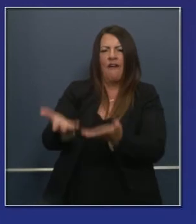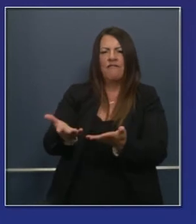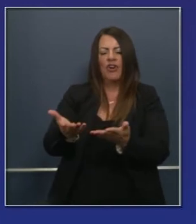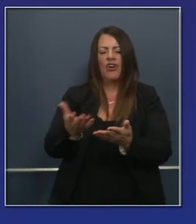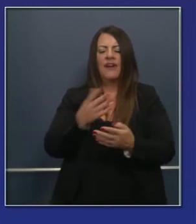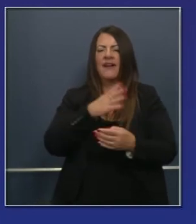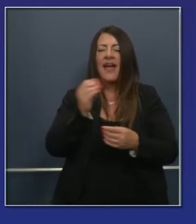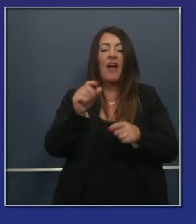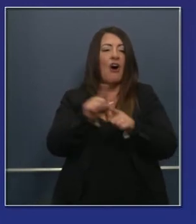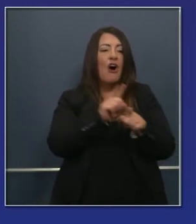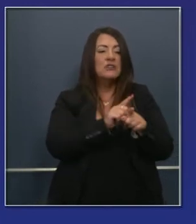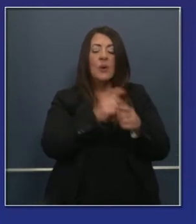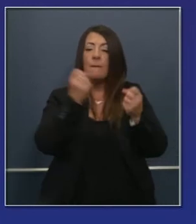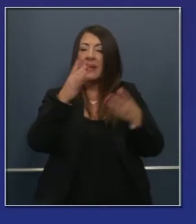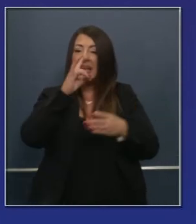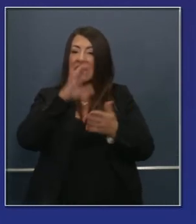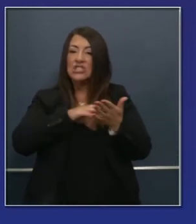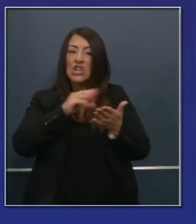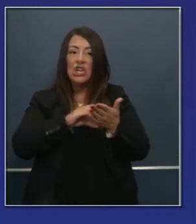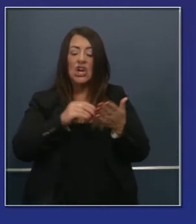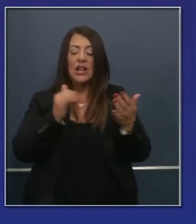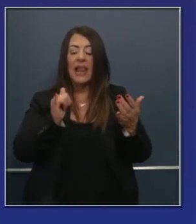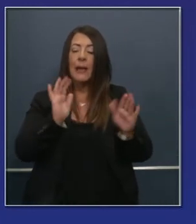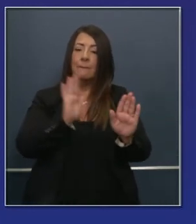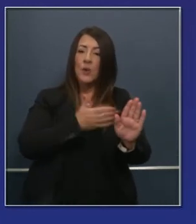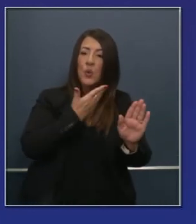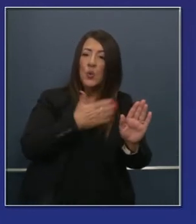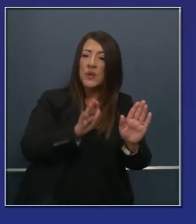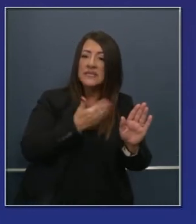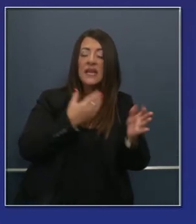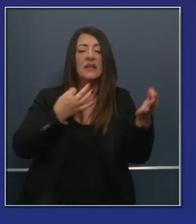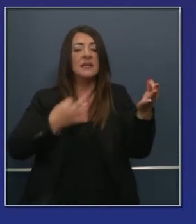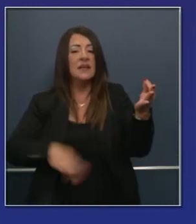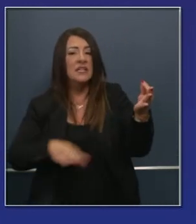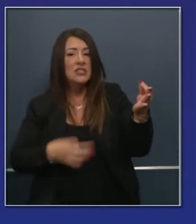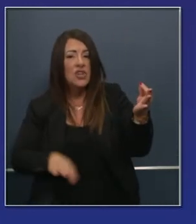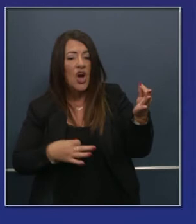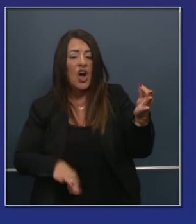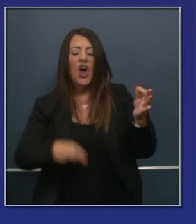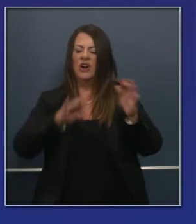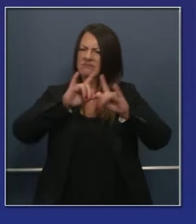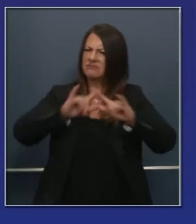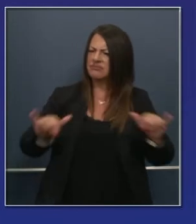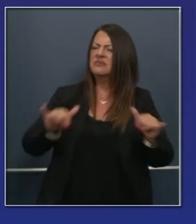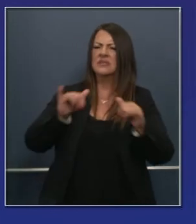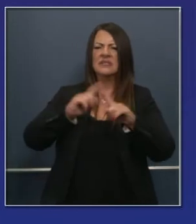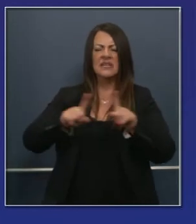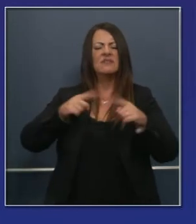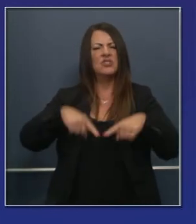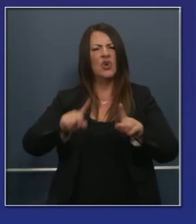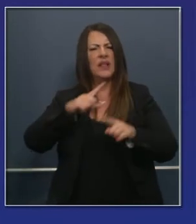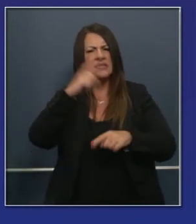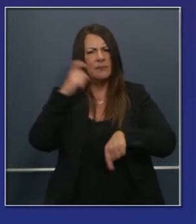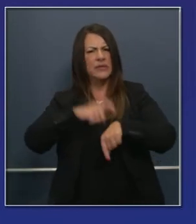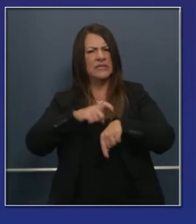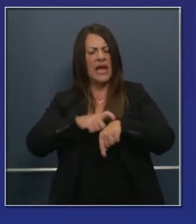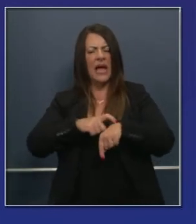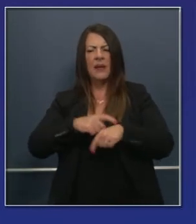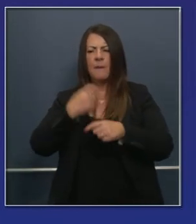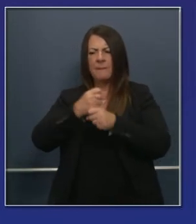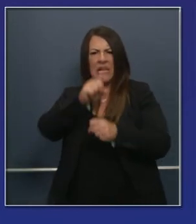solamente música, las artes, instrumentos que recibieron, donaron el